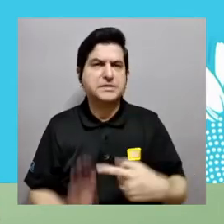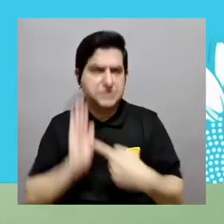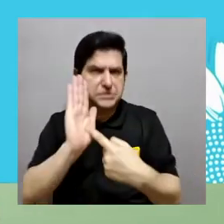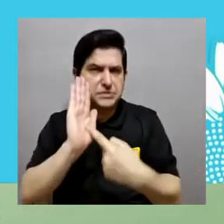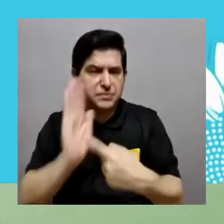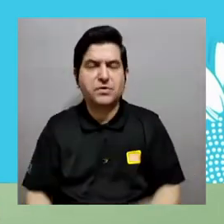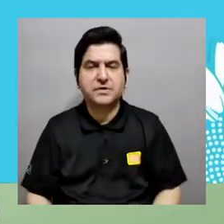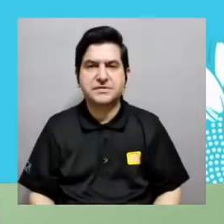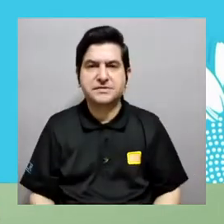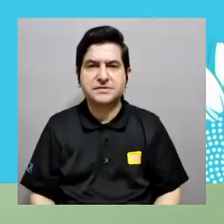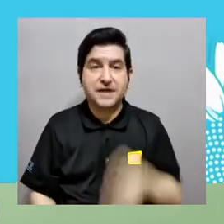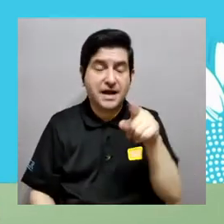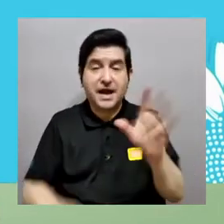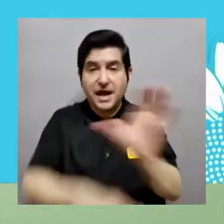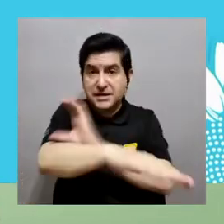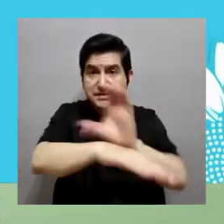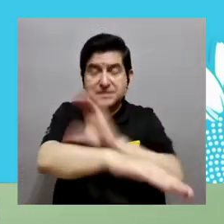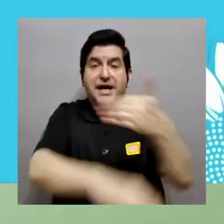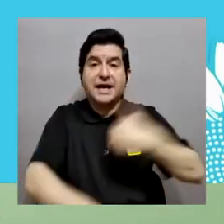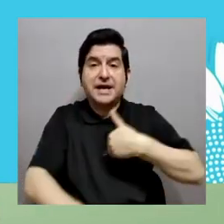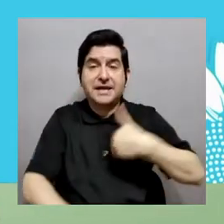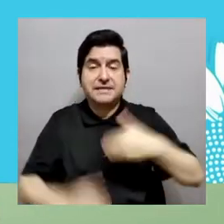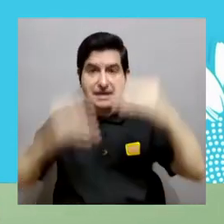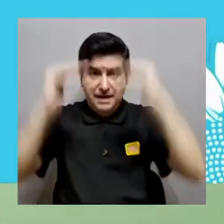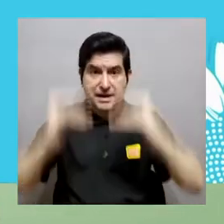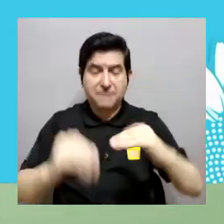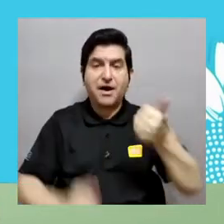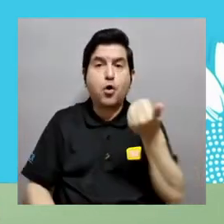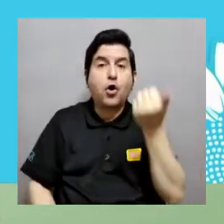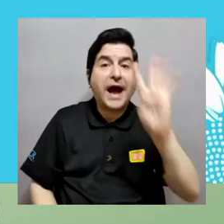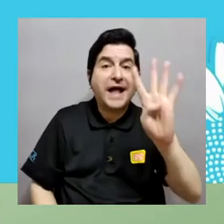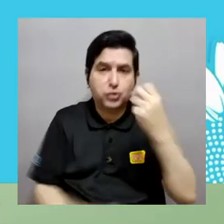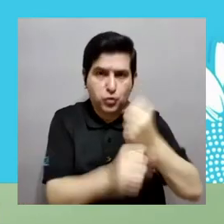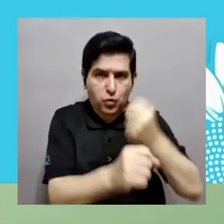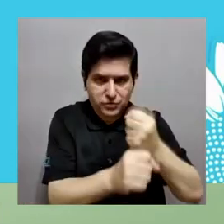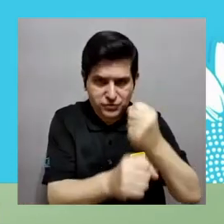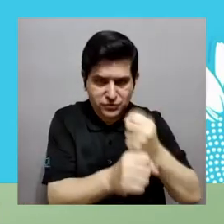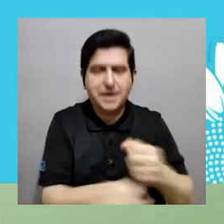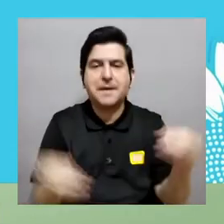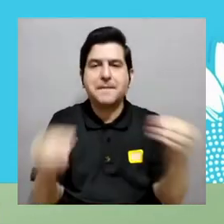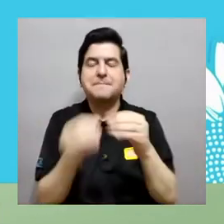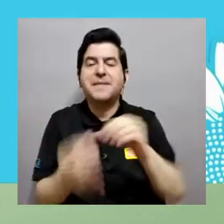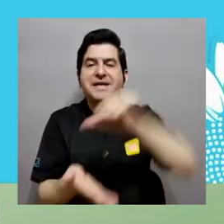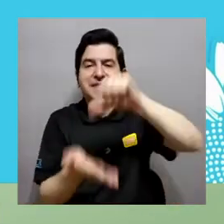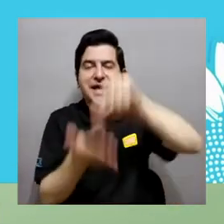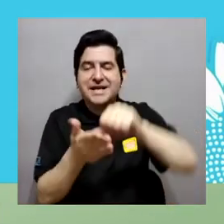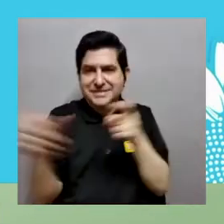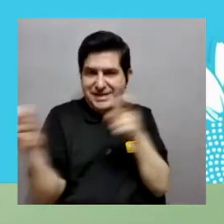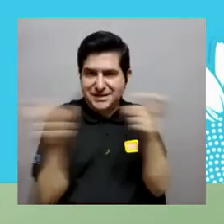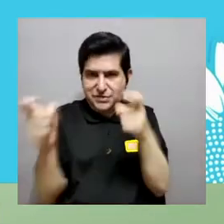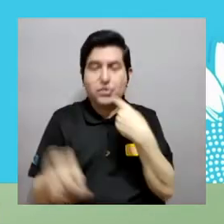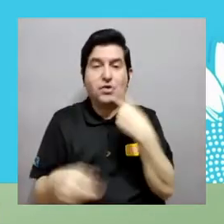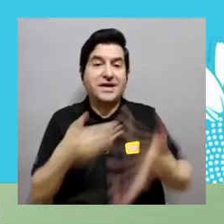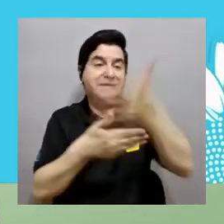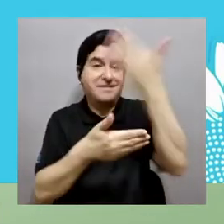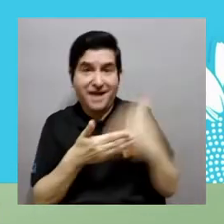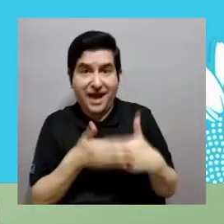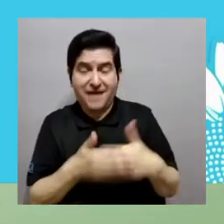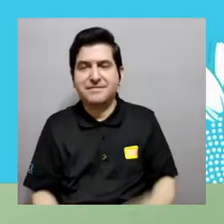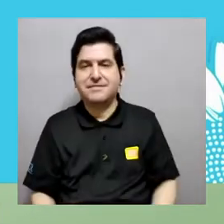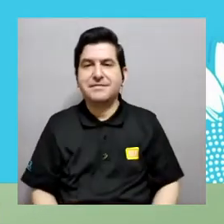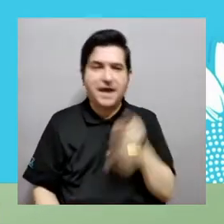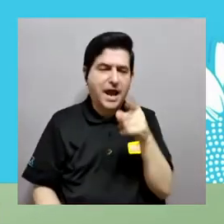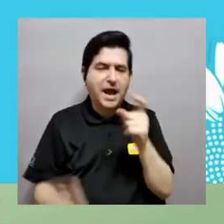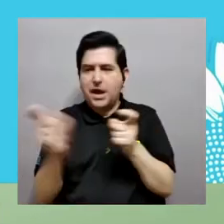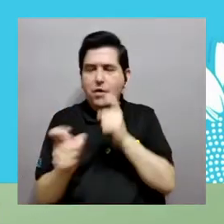pueden ver, creo que no aparece, ah, bueno, si aparece el armado, más o menos, en realidad son estas computadoras que tenemos aquí abajo, son 14 de trabajo,